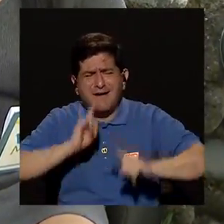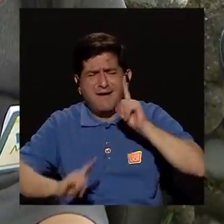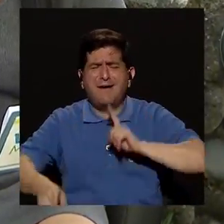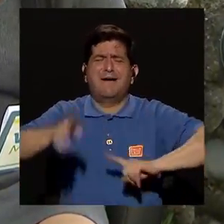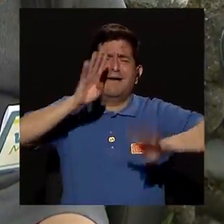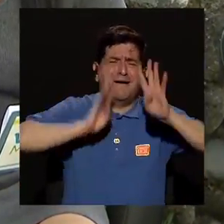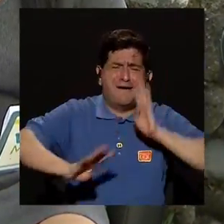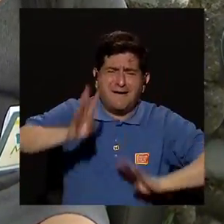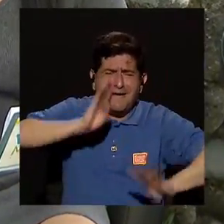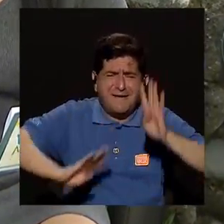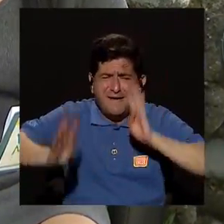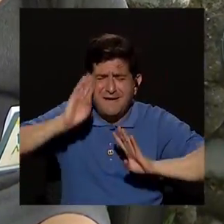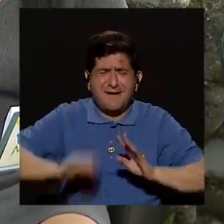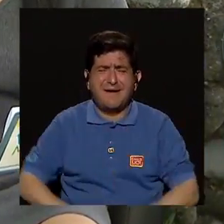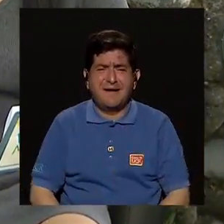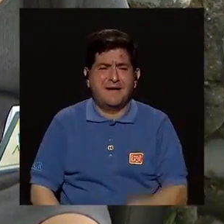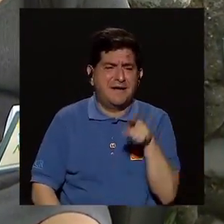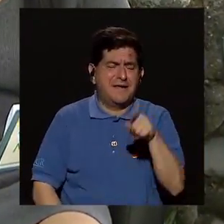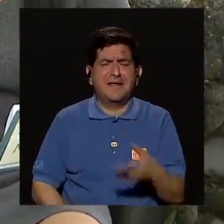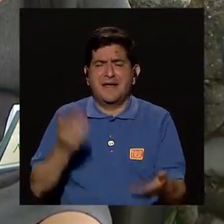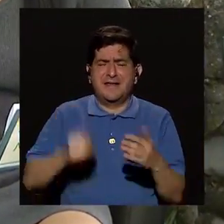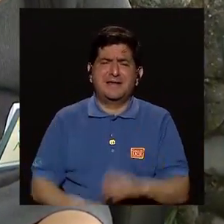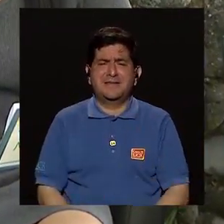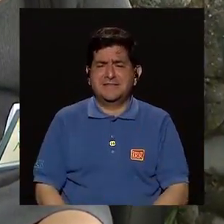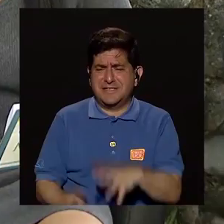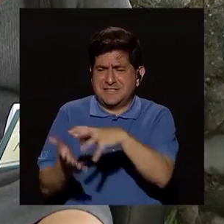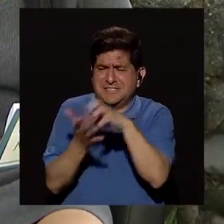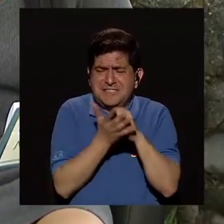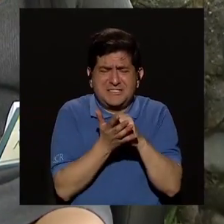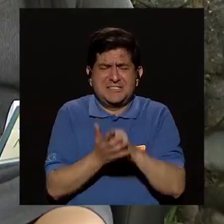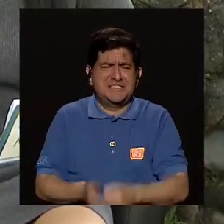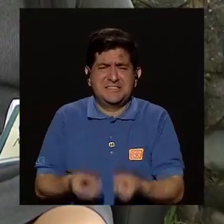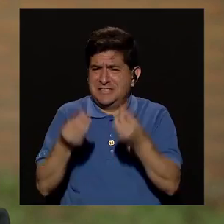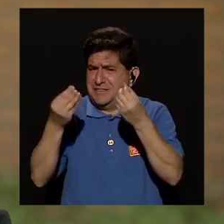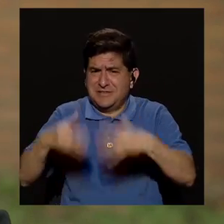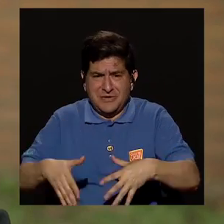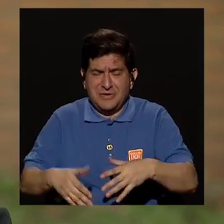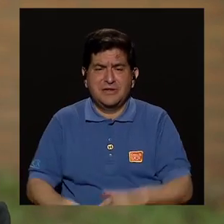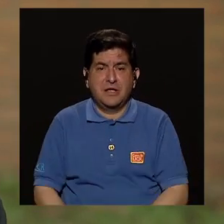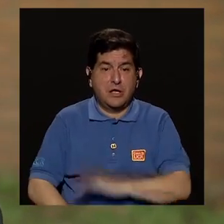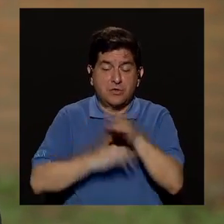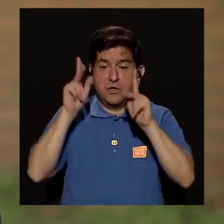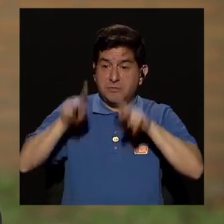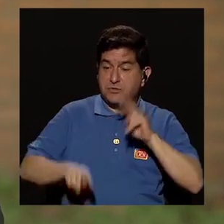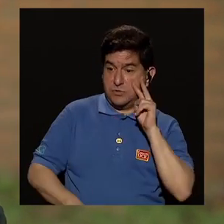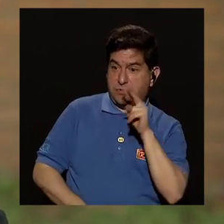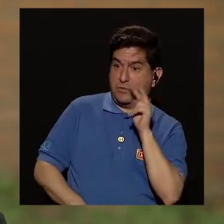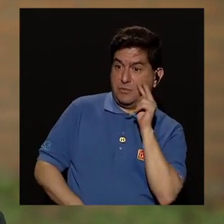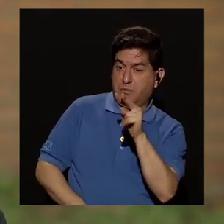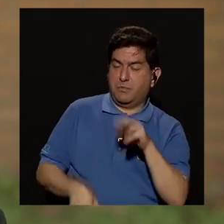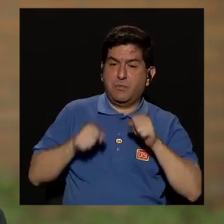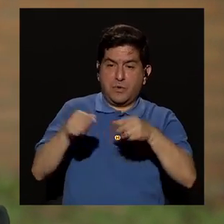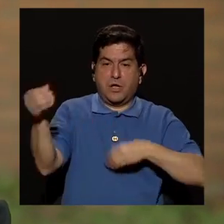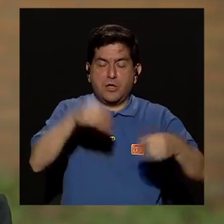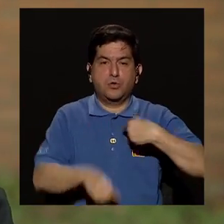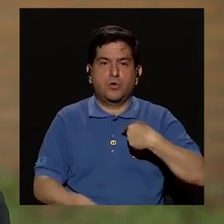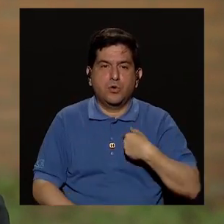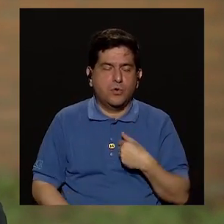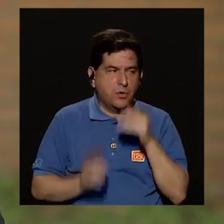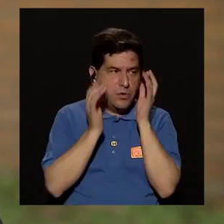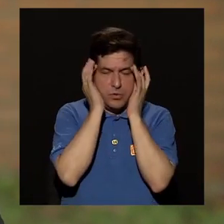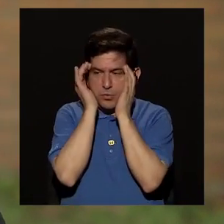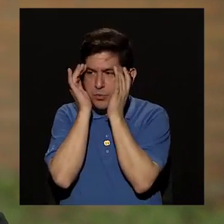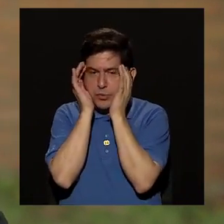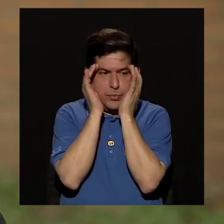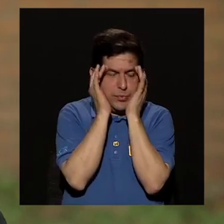y a llorar y agarra el carrito y no lo suelta y todo el mundo se te queda viendo en el supermercado y uno empieza a sudar